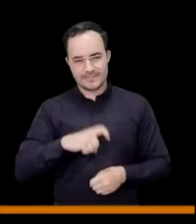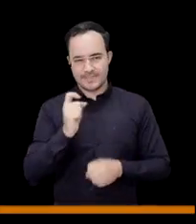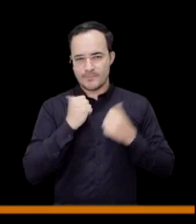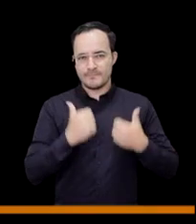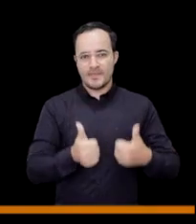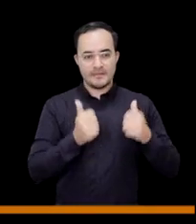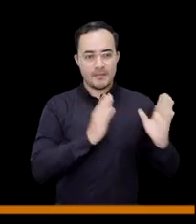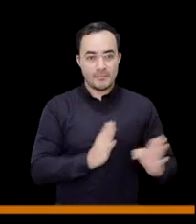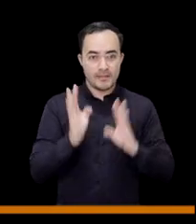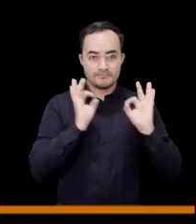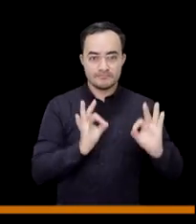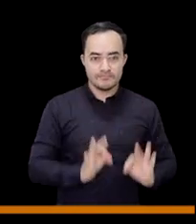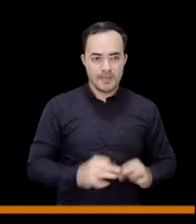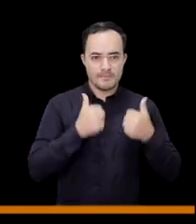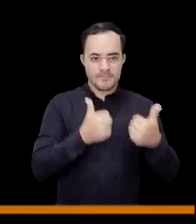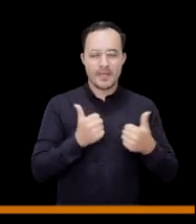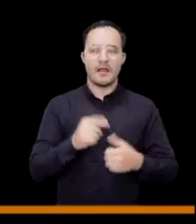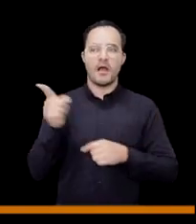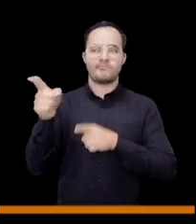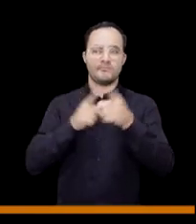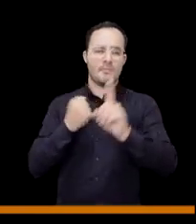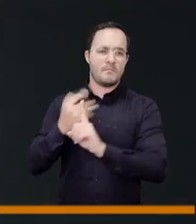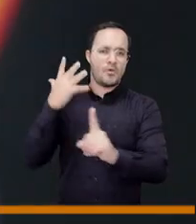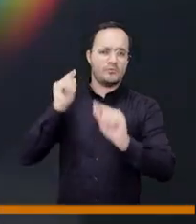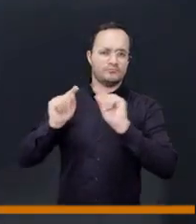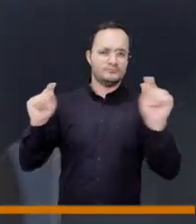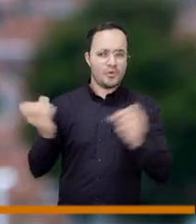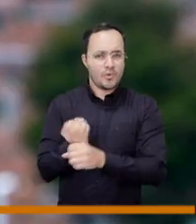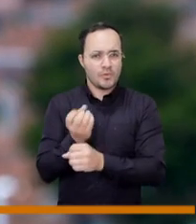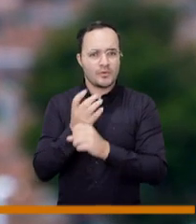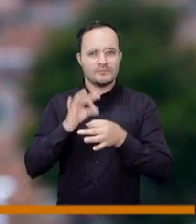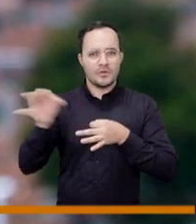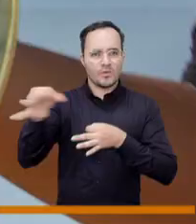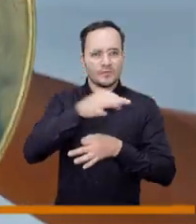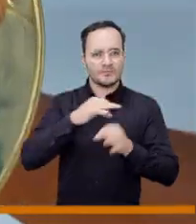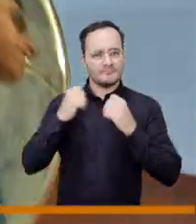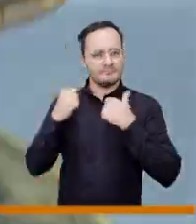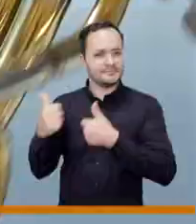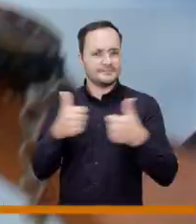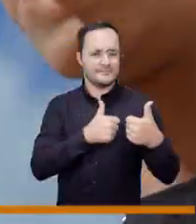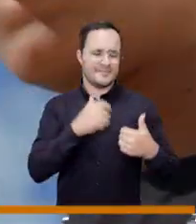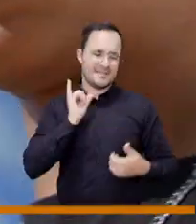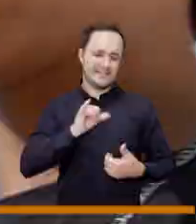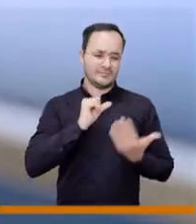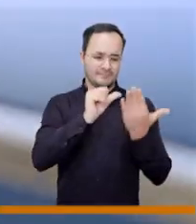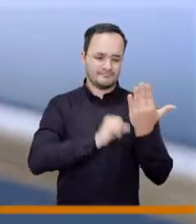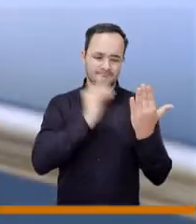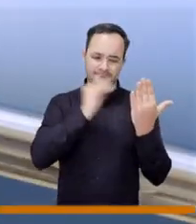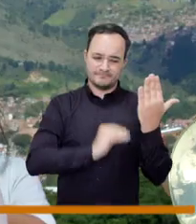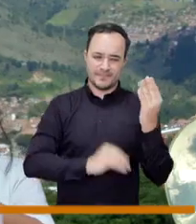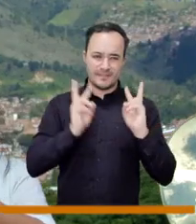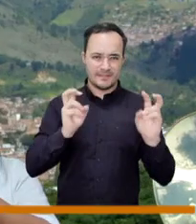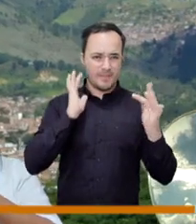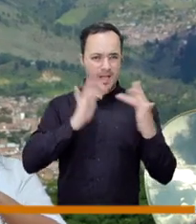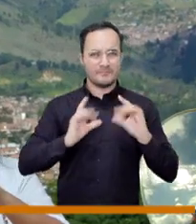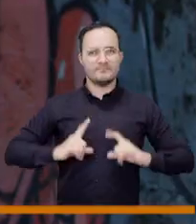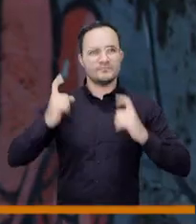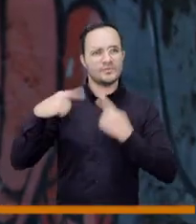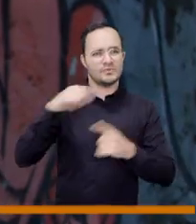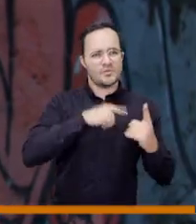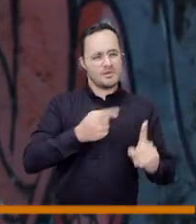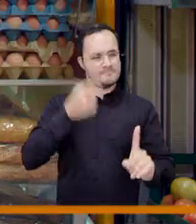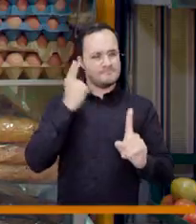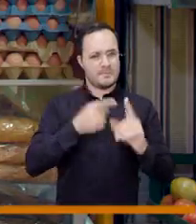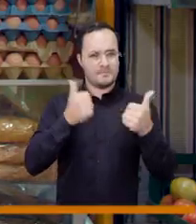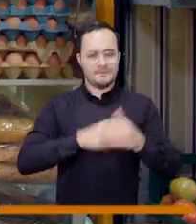mejor derrama económica en las diferentes comunas y corregimientos y por eso vamos a seguir con una agenda específica del turismo y lo